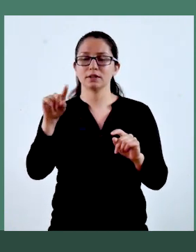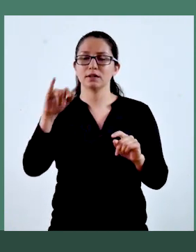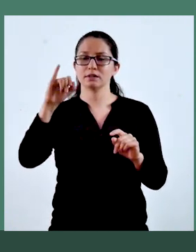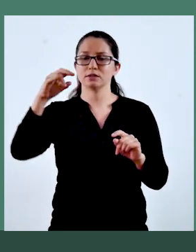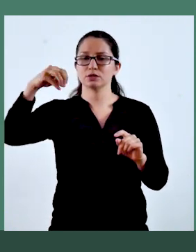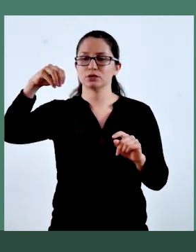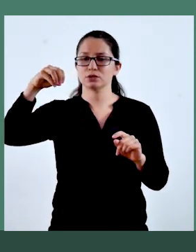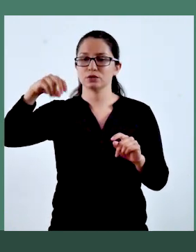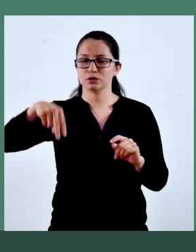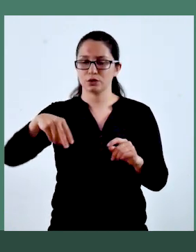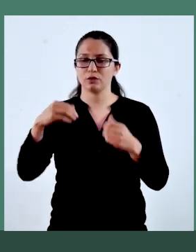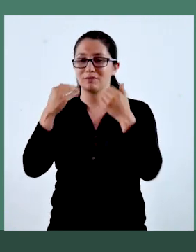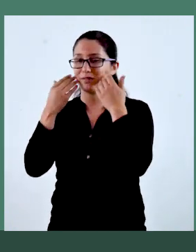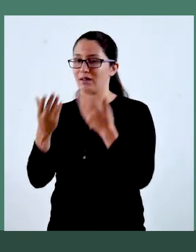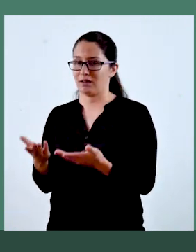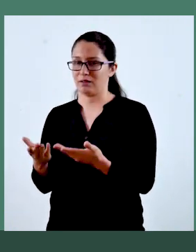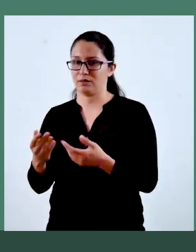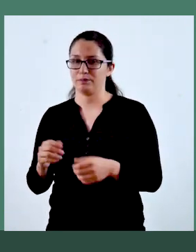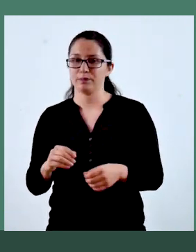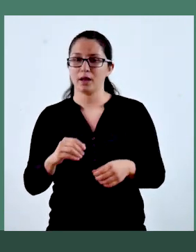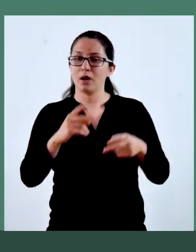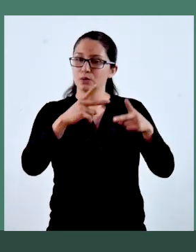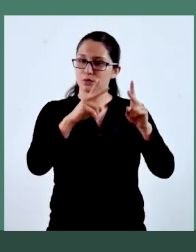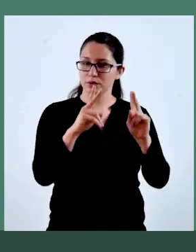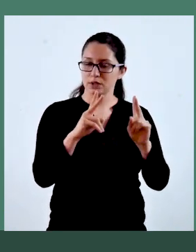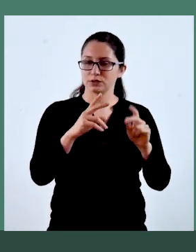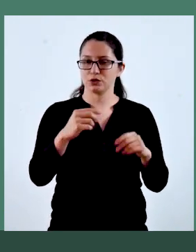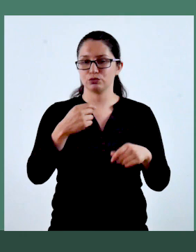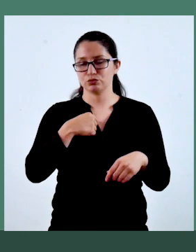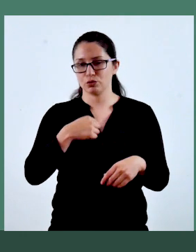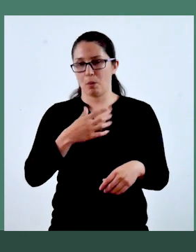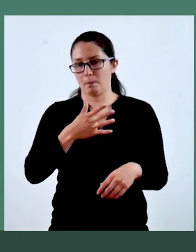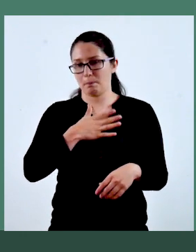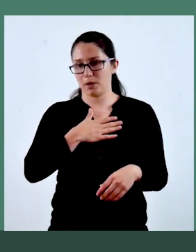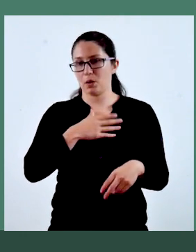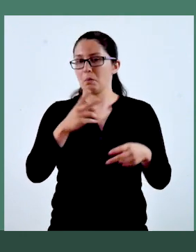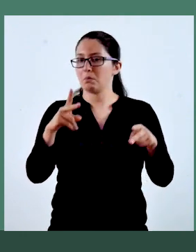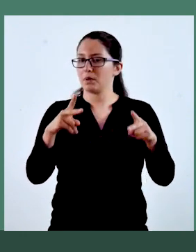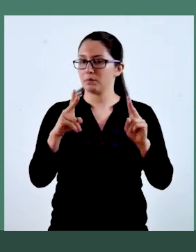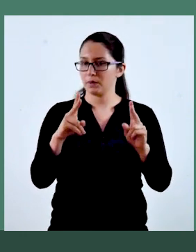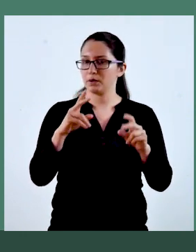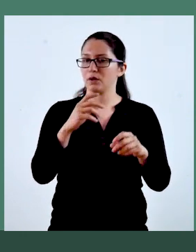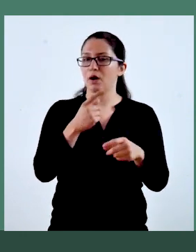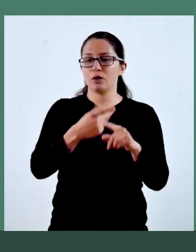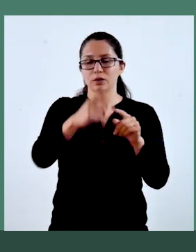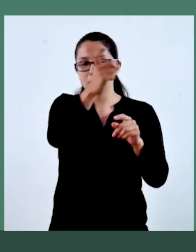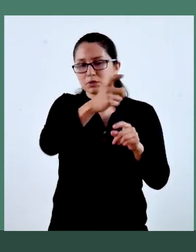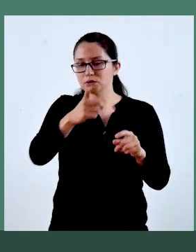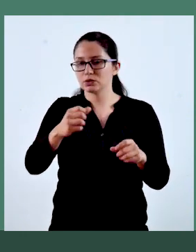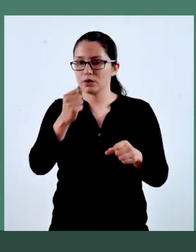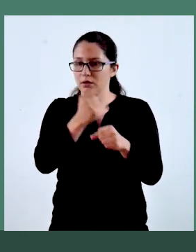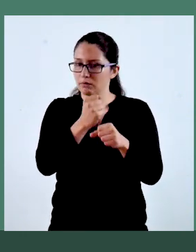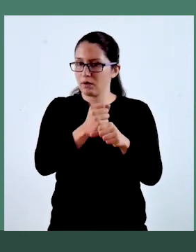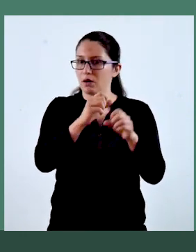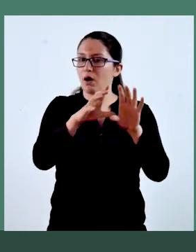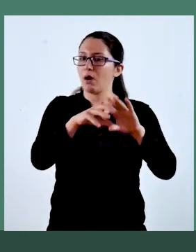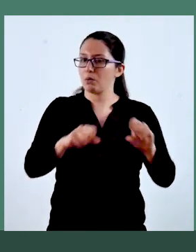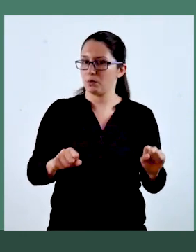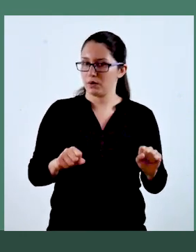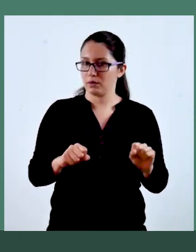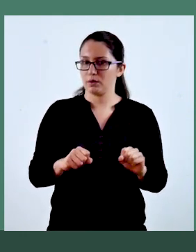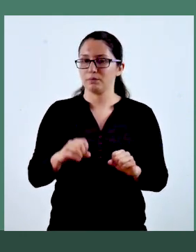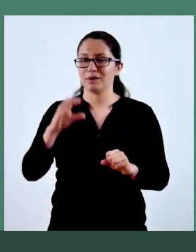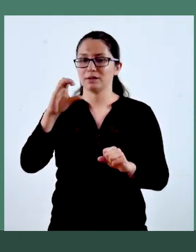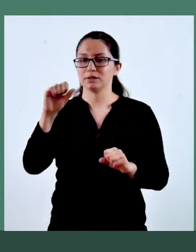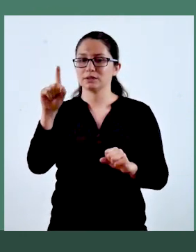En la autorización, el dueño de los derechos de la obra es quien permite el uso de ella, bajo ciertas condiciones. En una